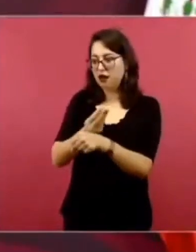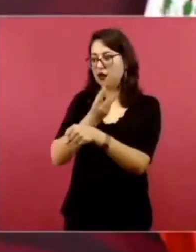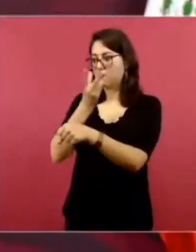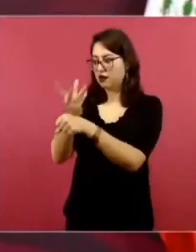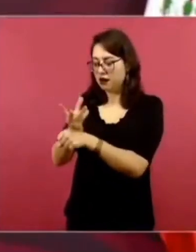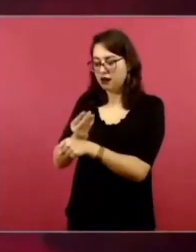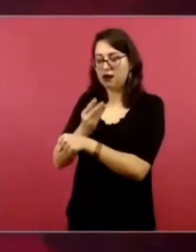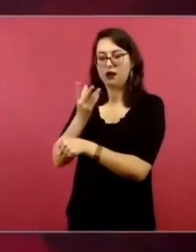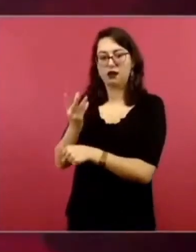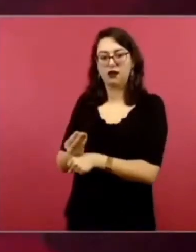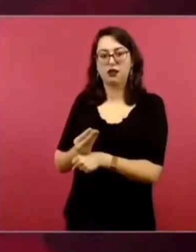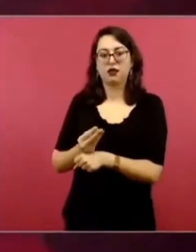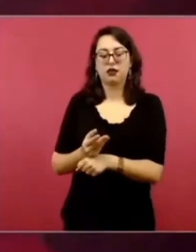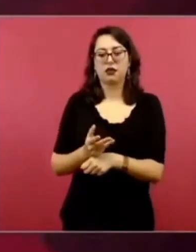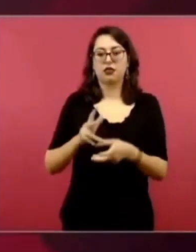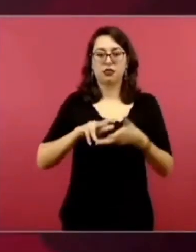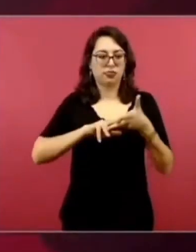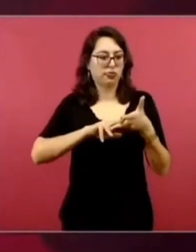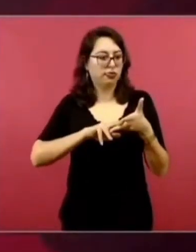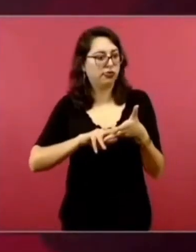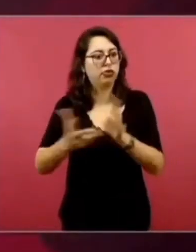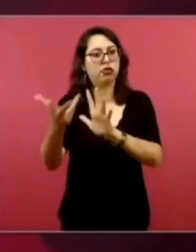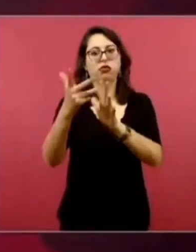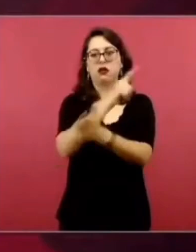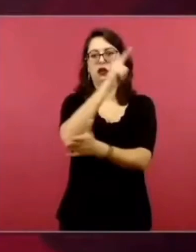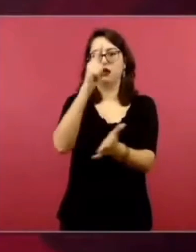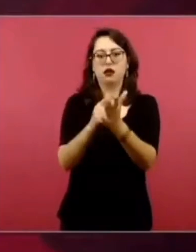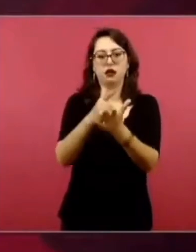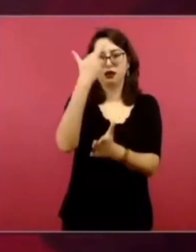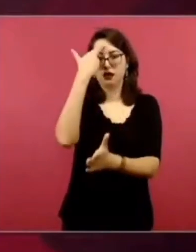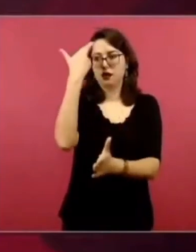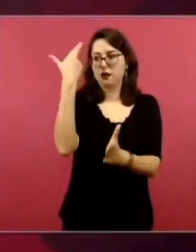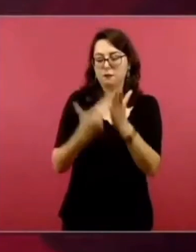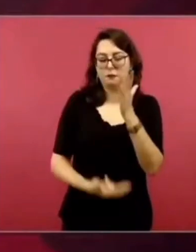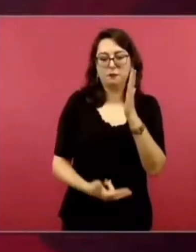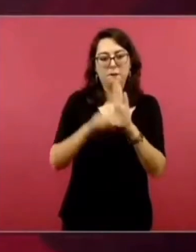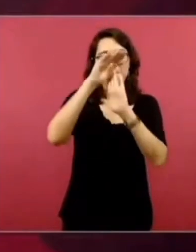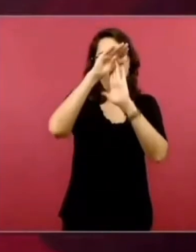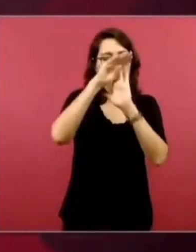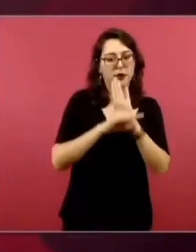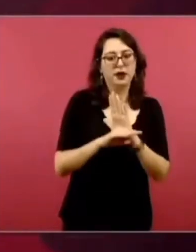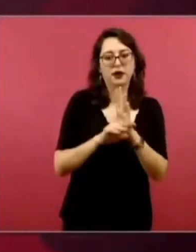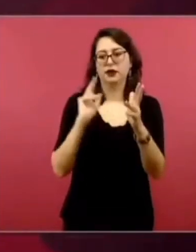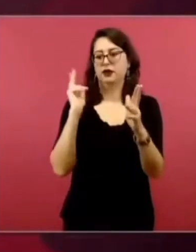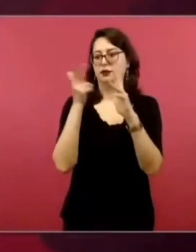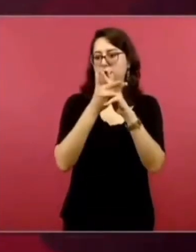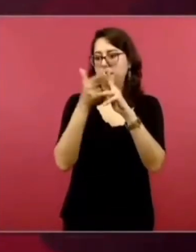la incidencia delictiva, bajando los homicidios,